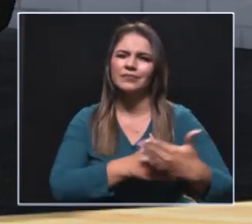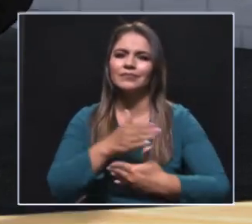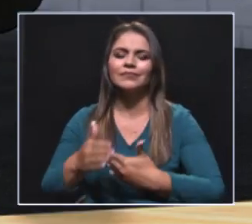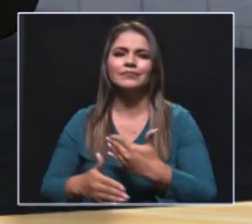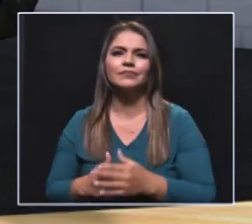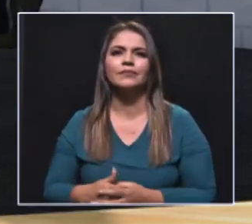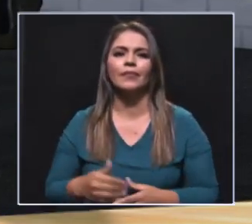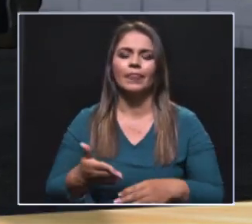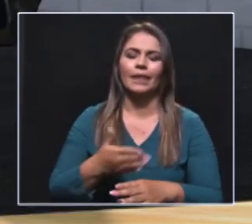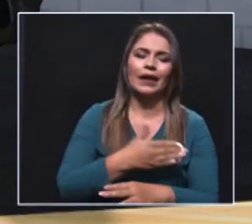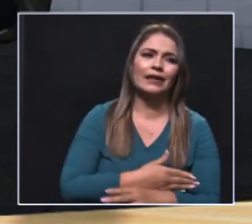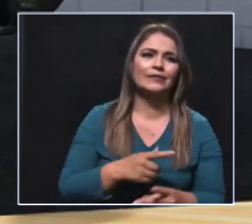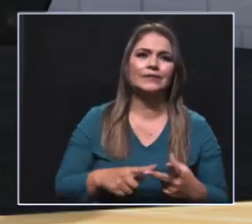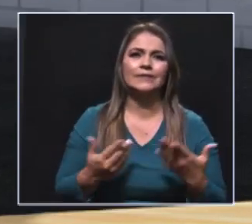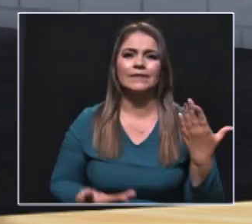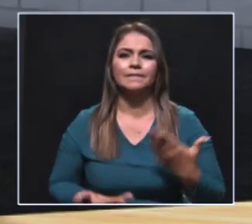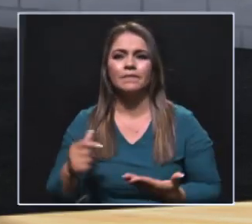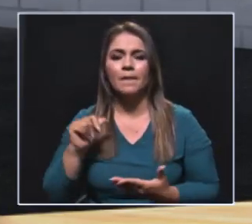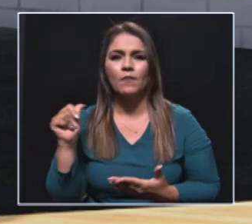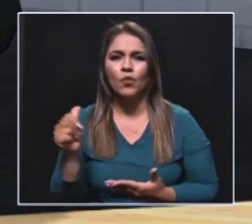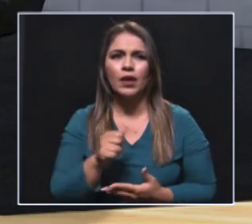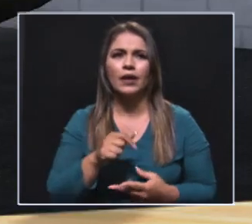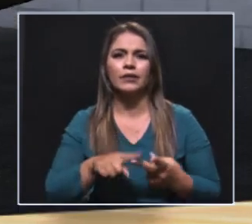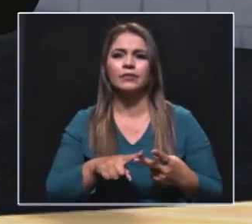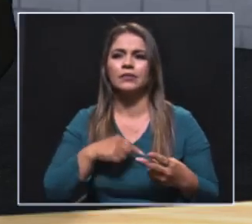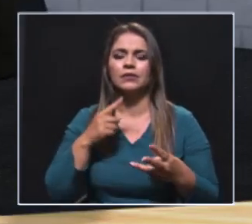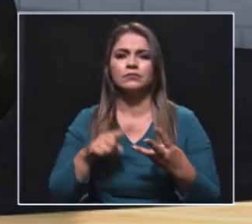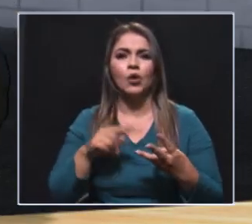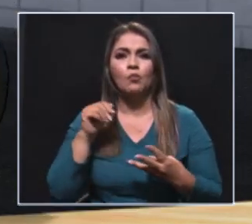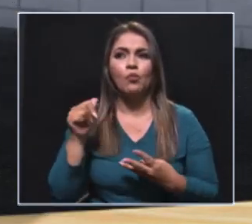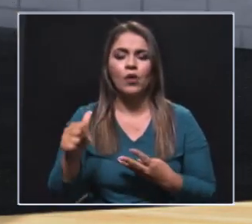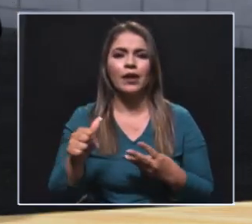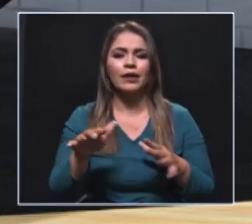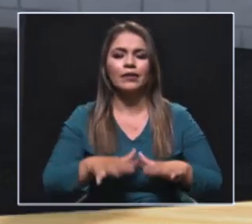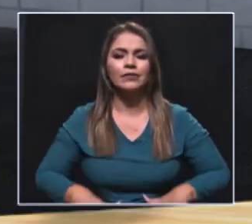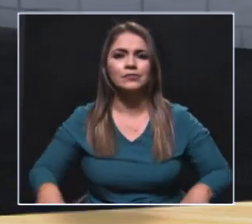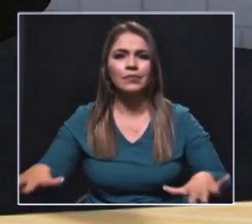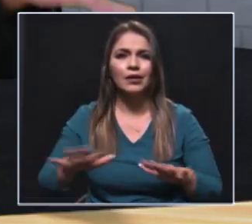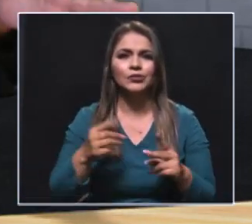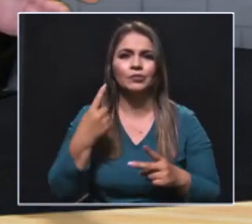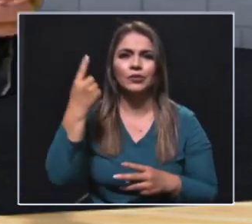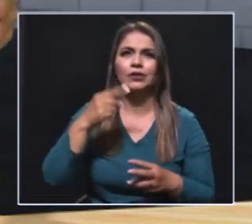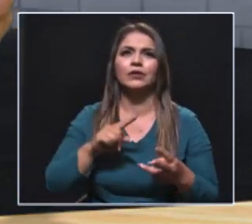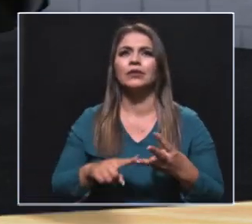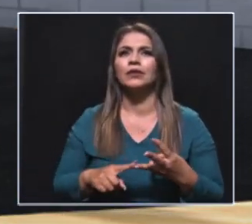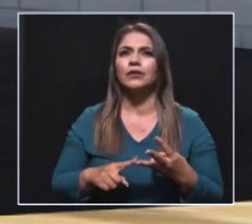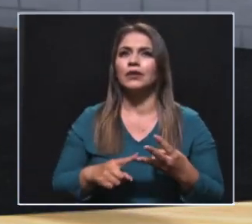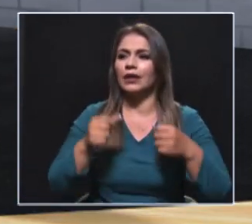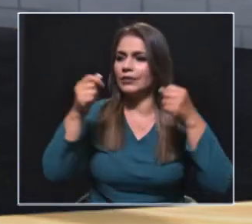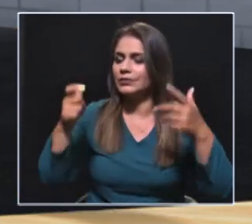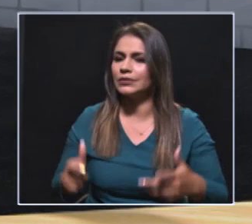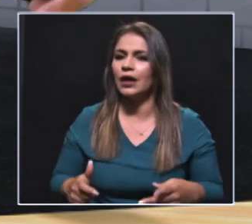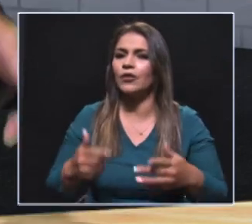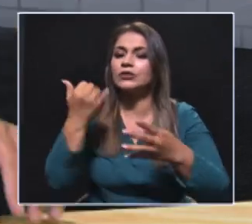donde primero se habló en uno de los módulos lo que era la mujer, luego lo que era la mujer como territorio político, todo lo que tiene que ver con el Estado,